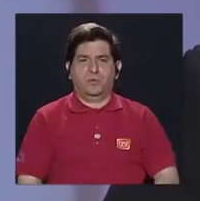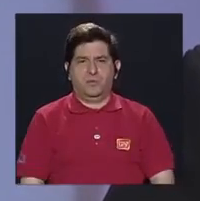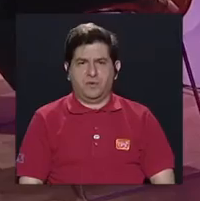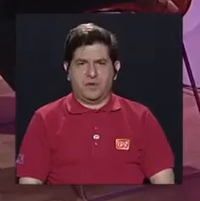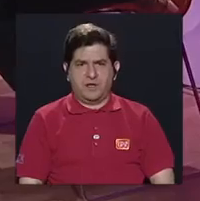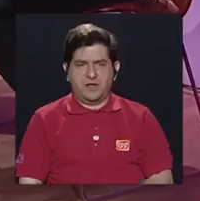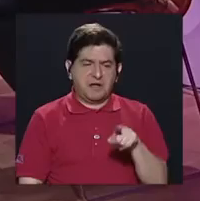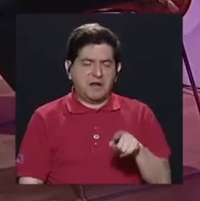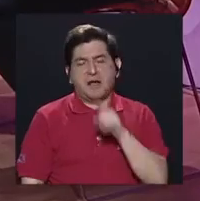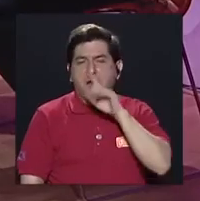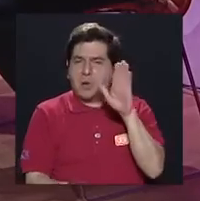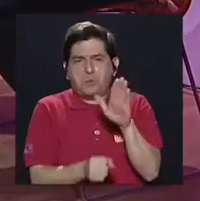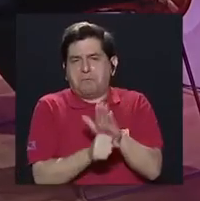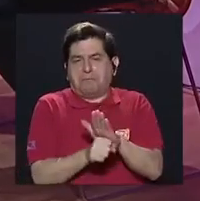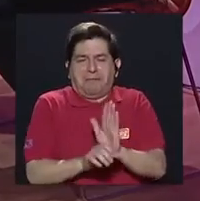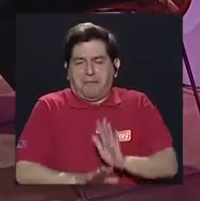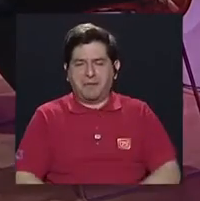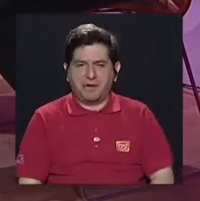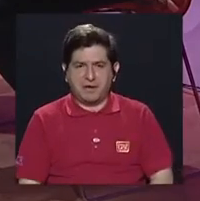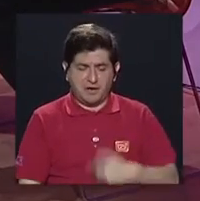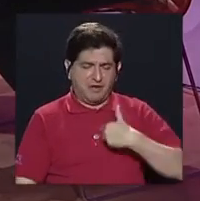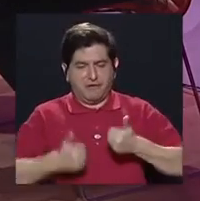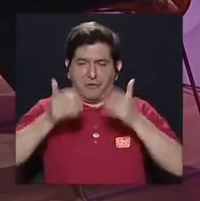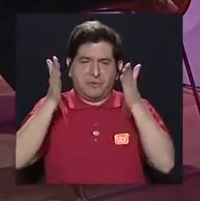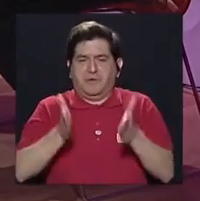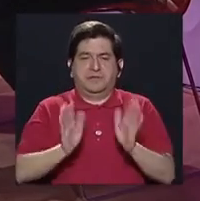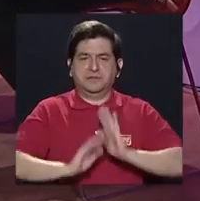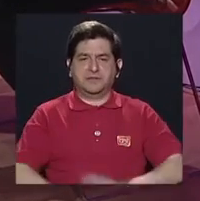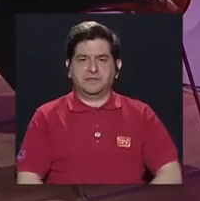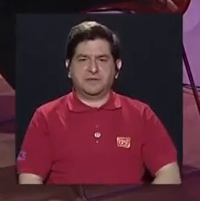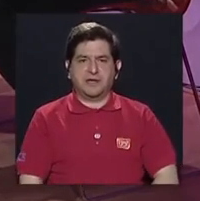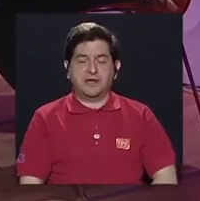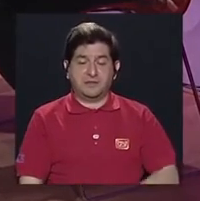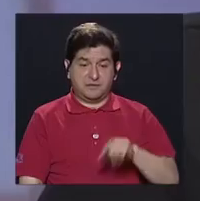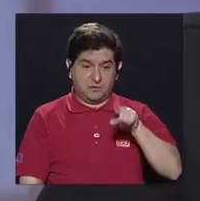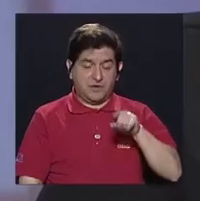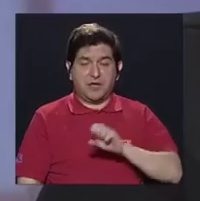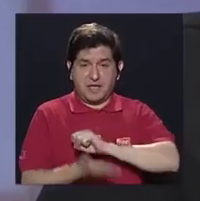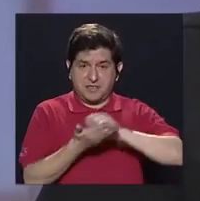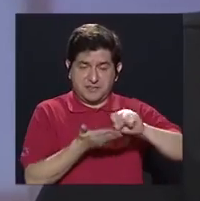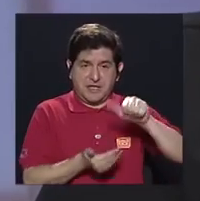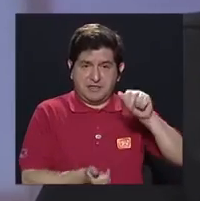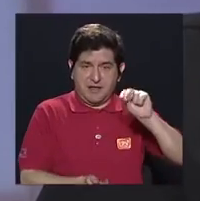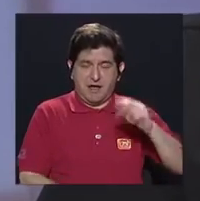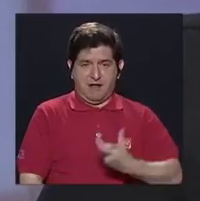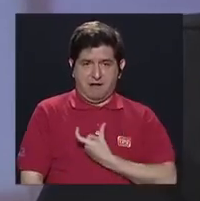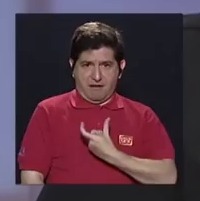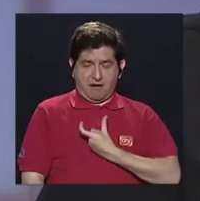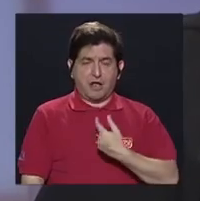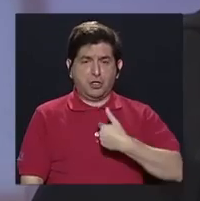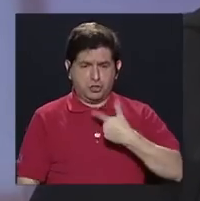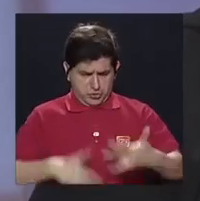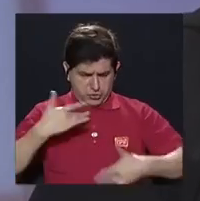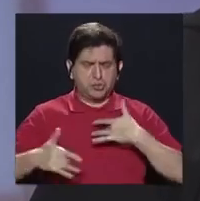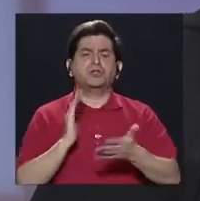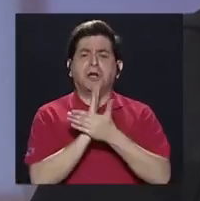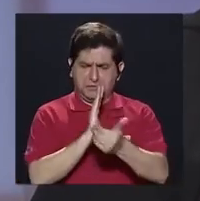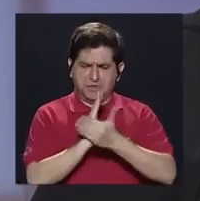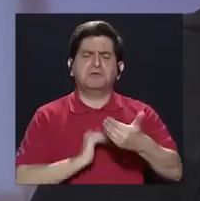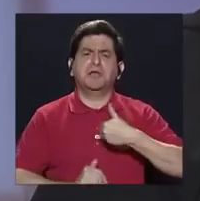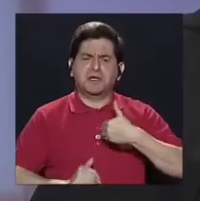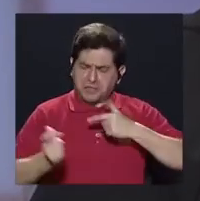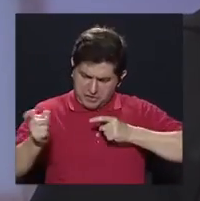me obligan a hacerlo. Yo estoy de candidata hoy por hoy a la alcaldía de Santana porque soy, realmente me siento capaz de